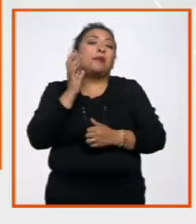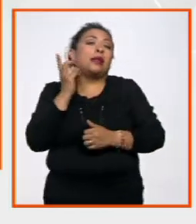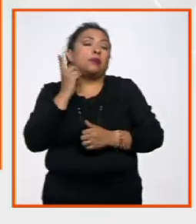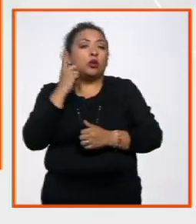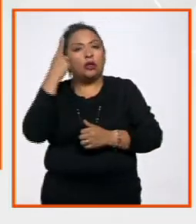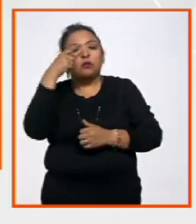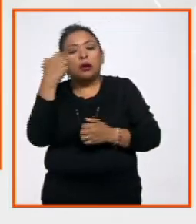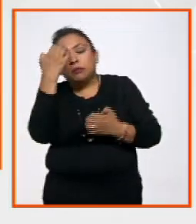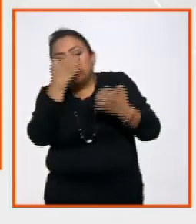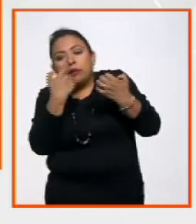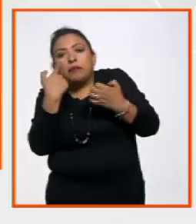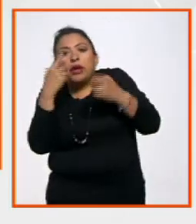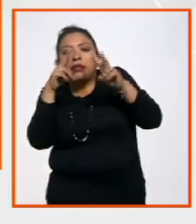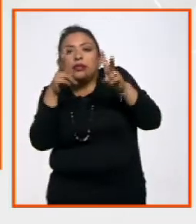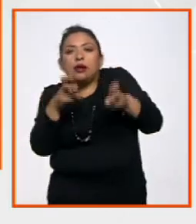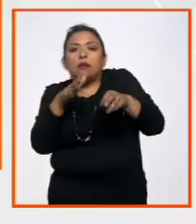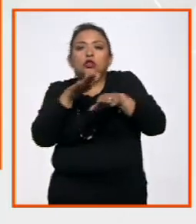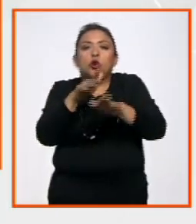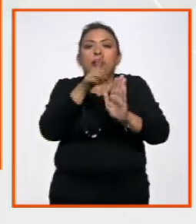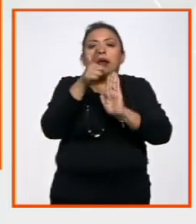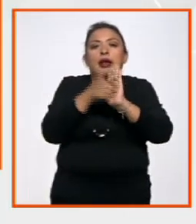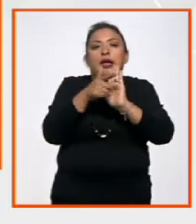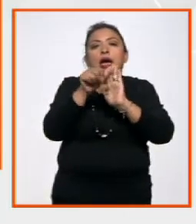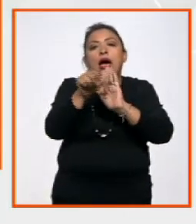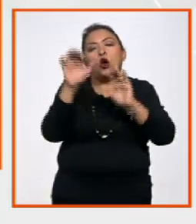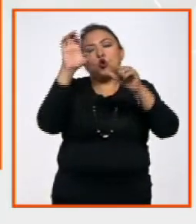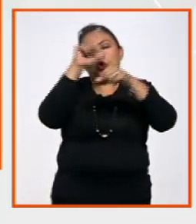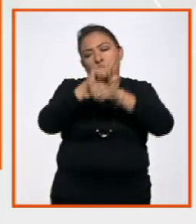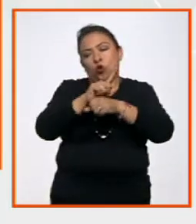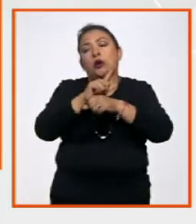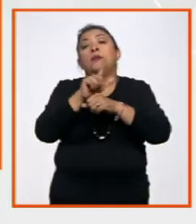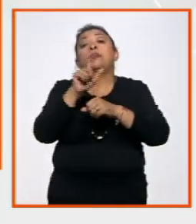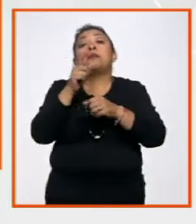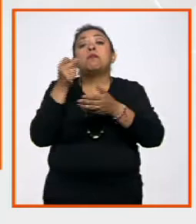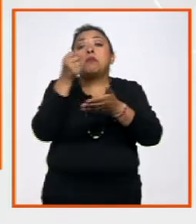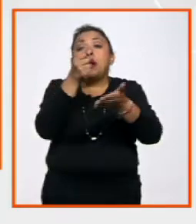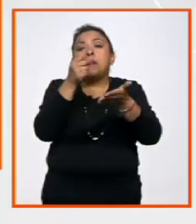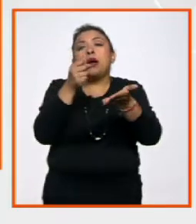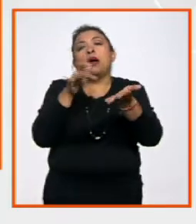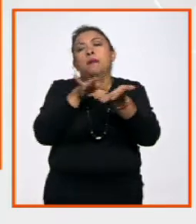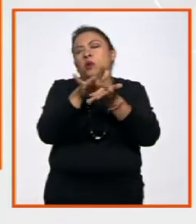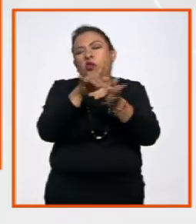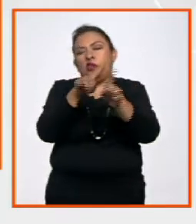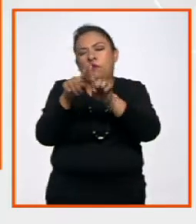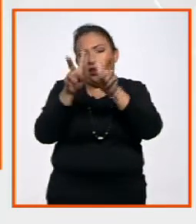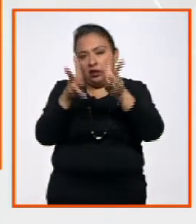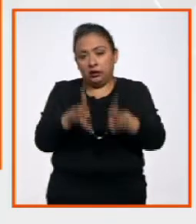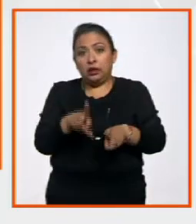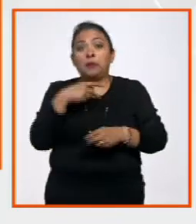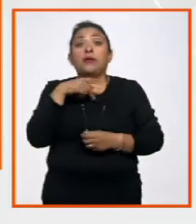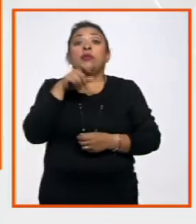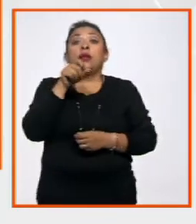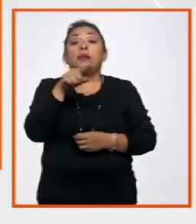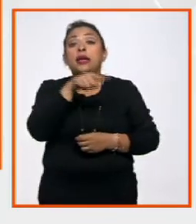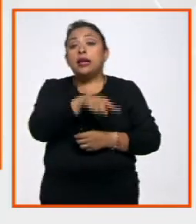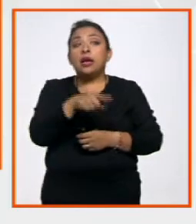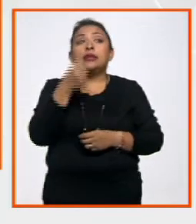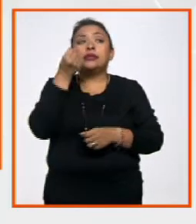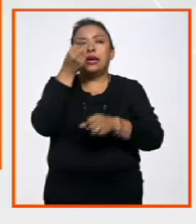para revisar temas de la agenda legislativa en materia cultural, de presupuestos y este tipo de temas. Fue también